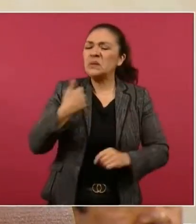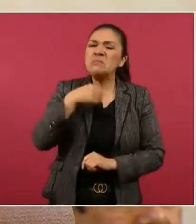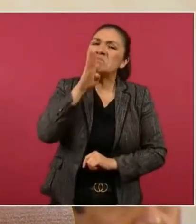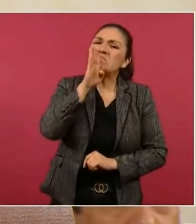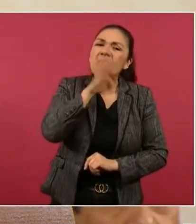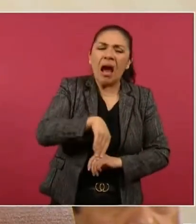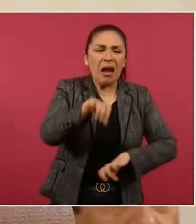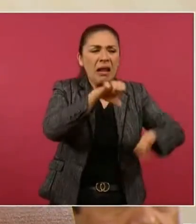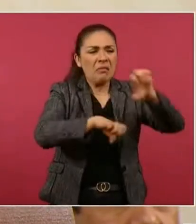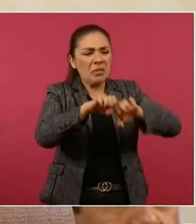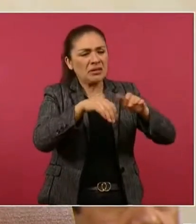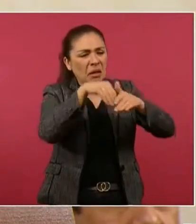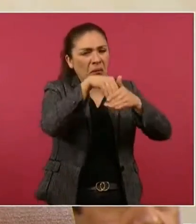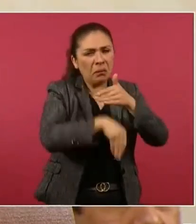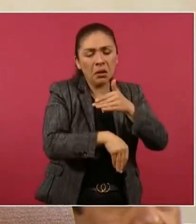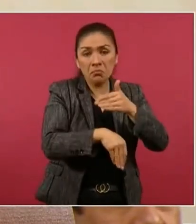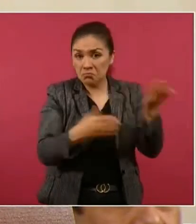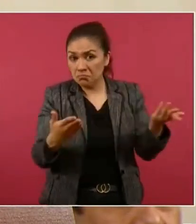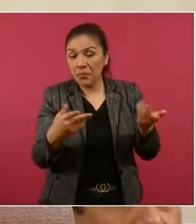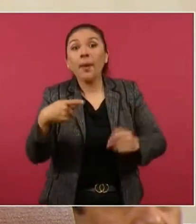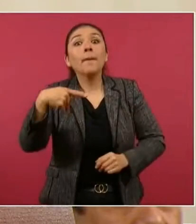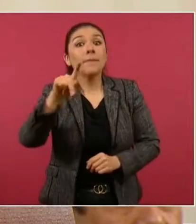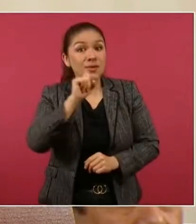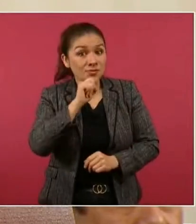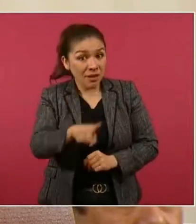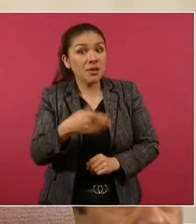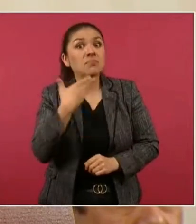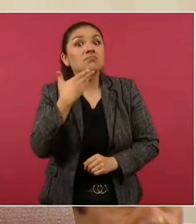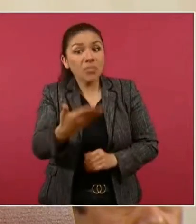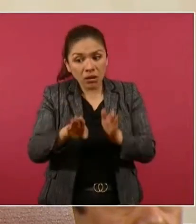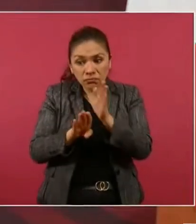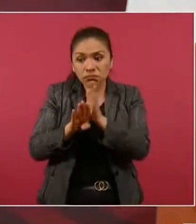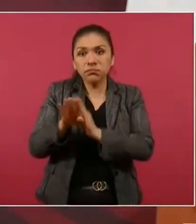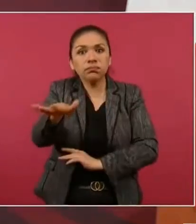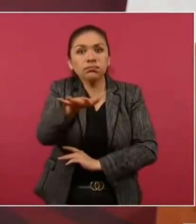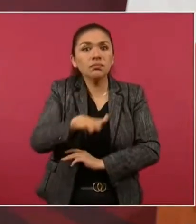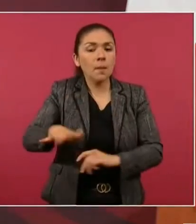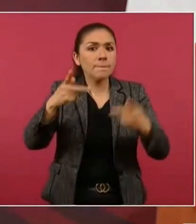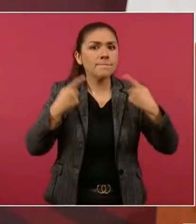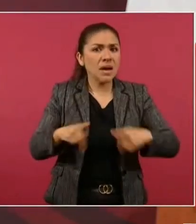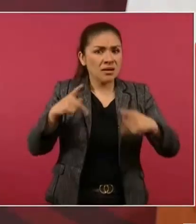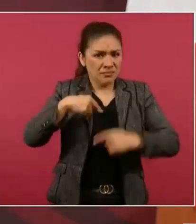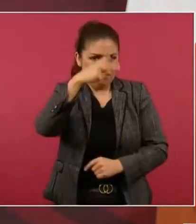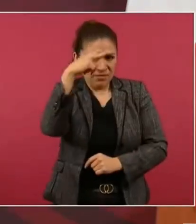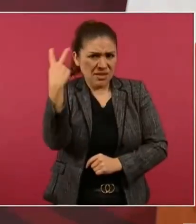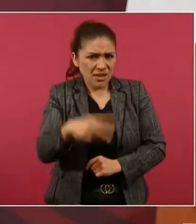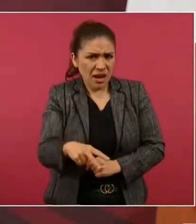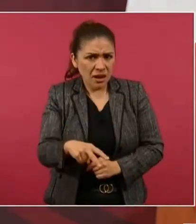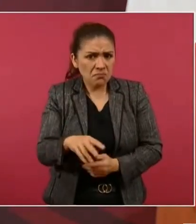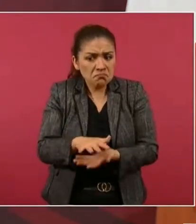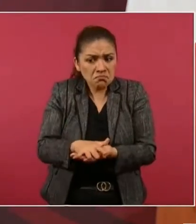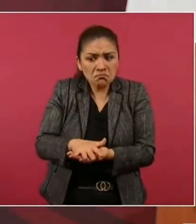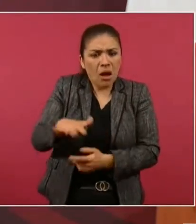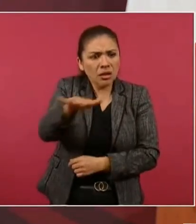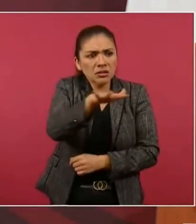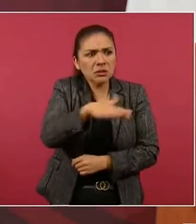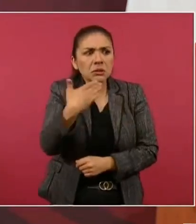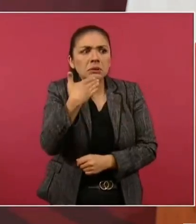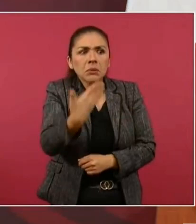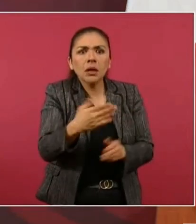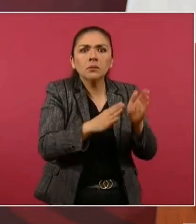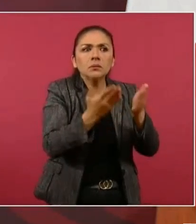Pero saben que también le ha ido muy bien al pueblo, a la mayoría del pueblo.